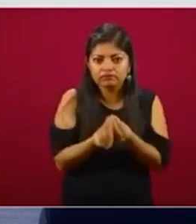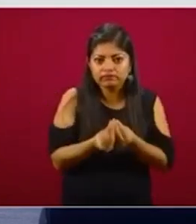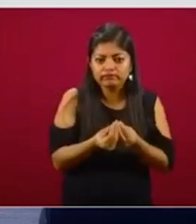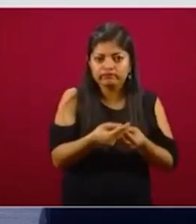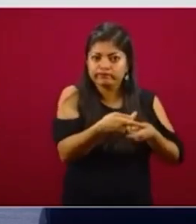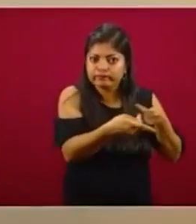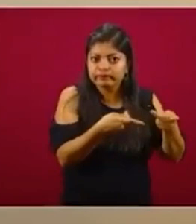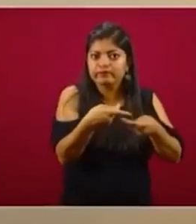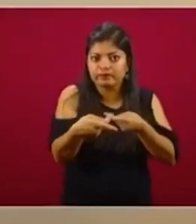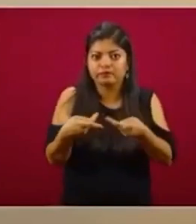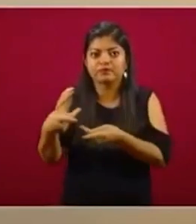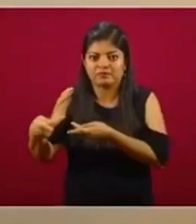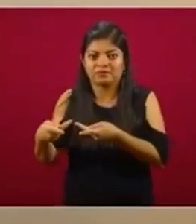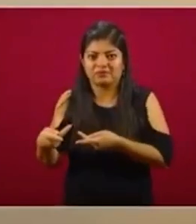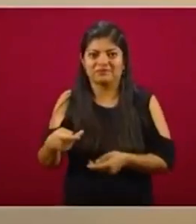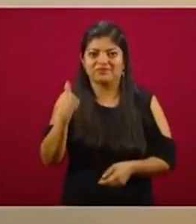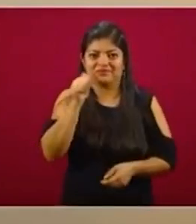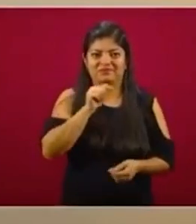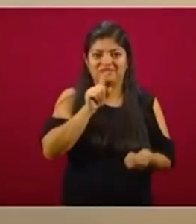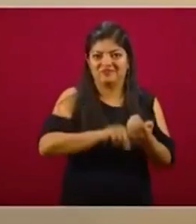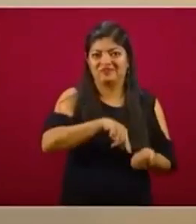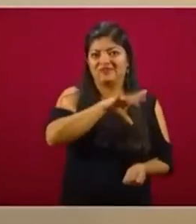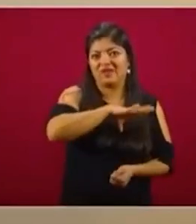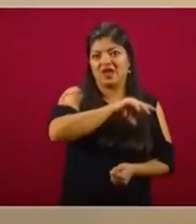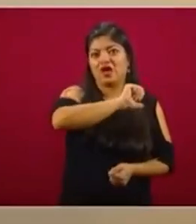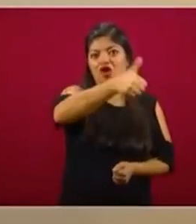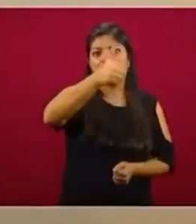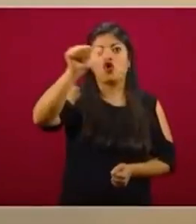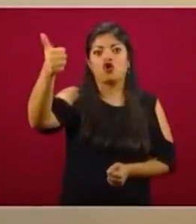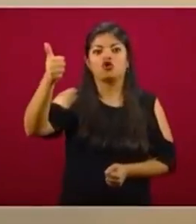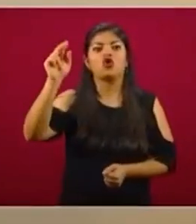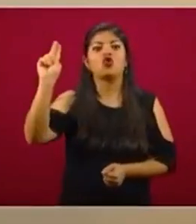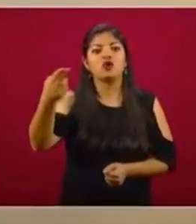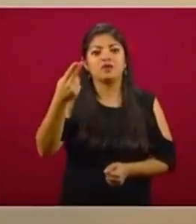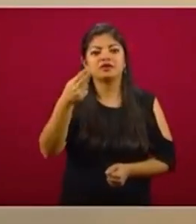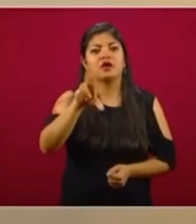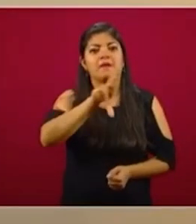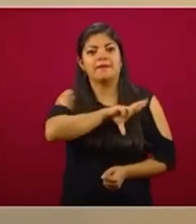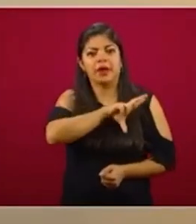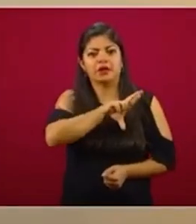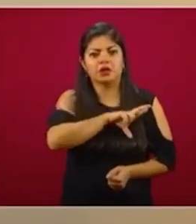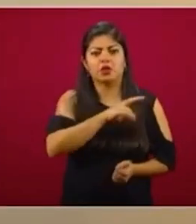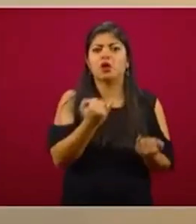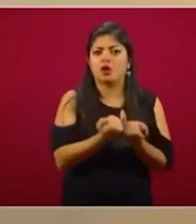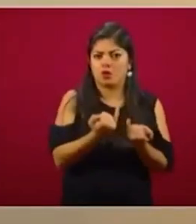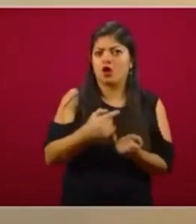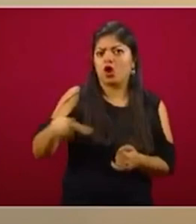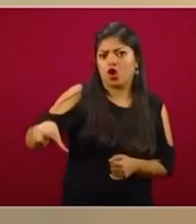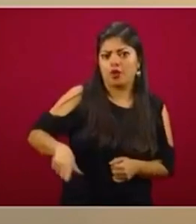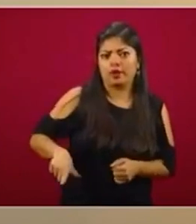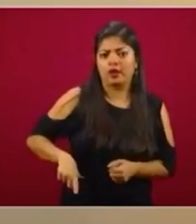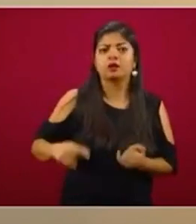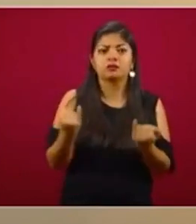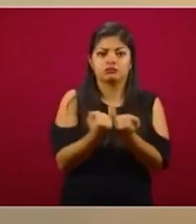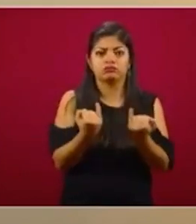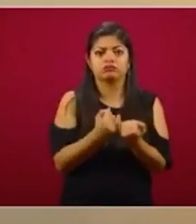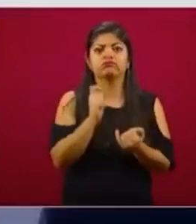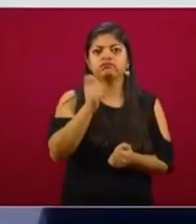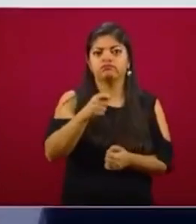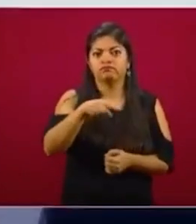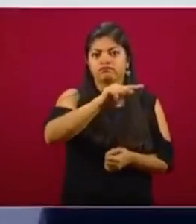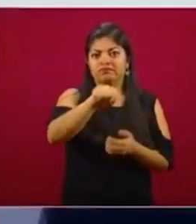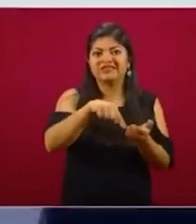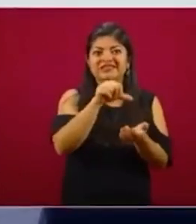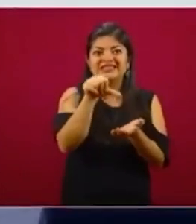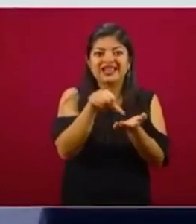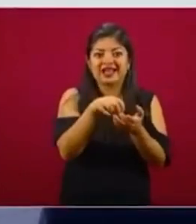en todas y cada una de las universidades públicas, también privadas, y también de los centros públicos de investigación